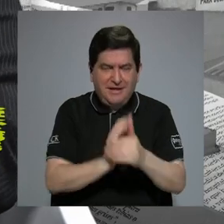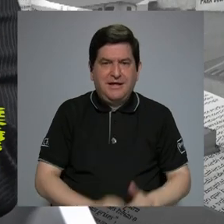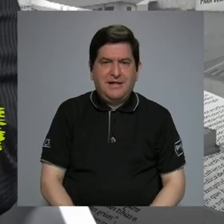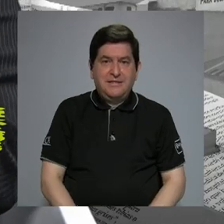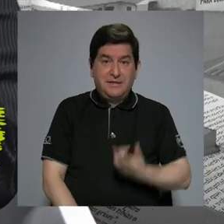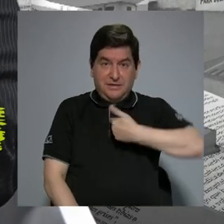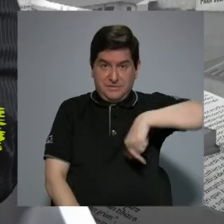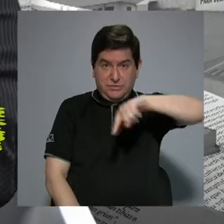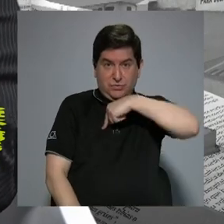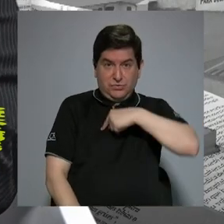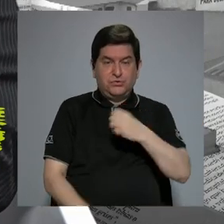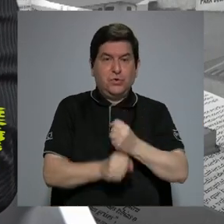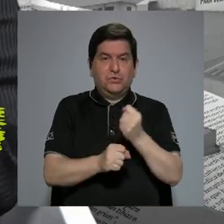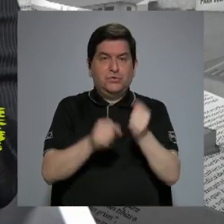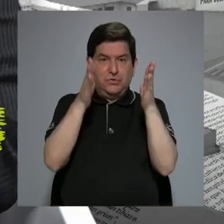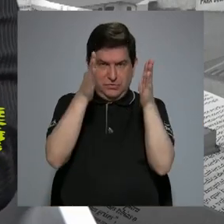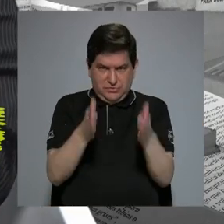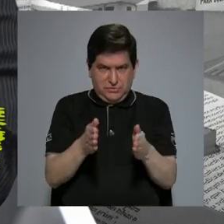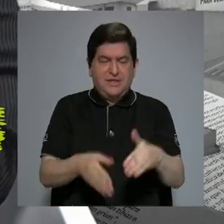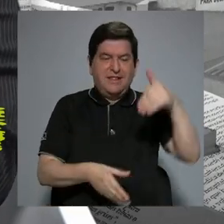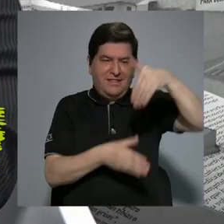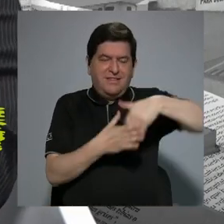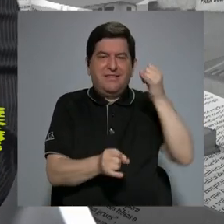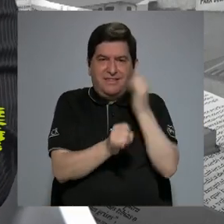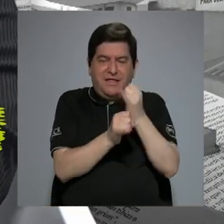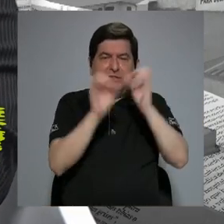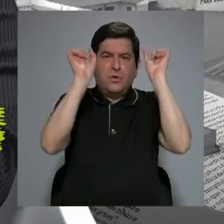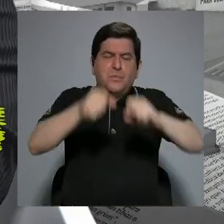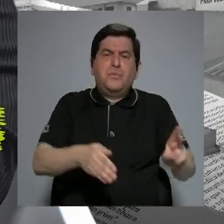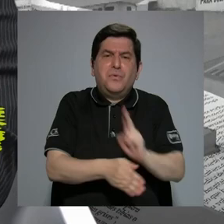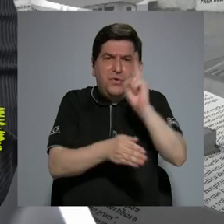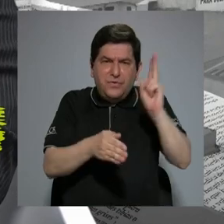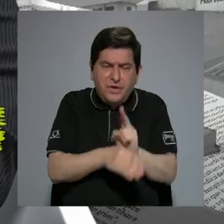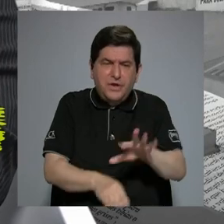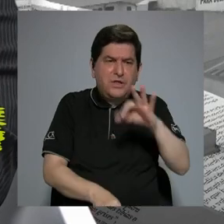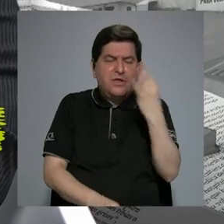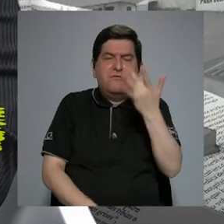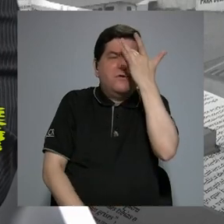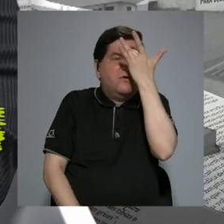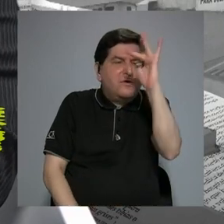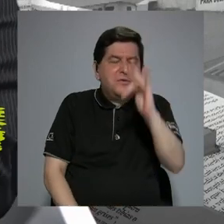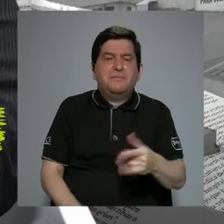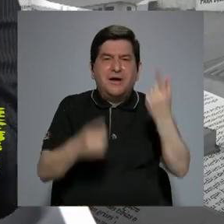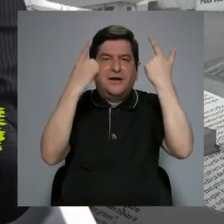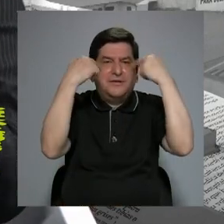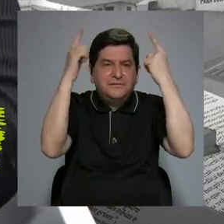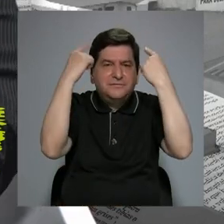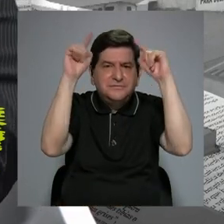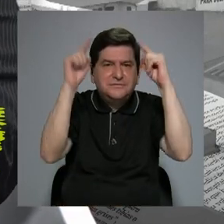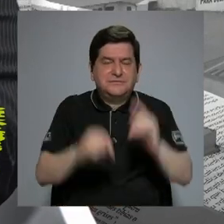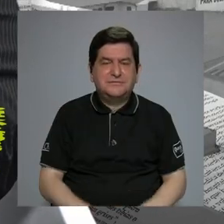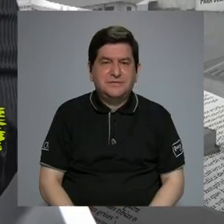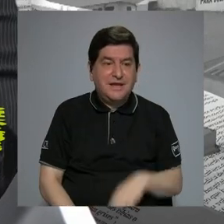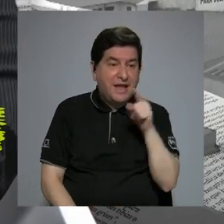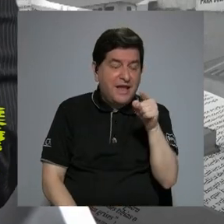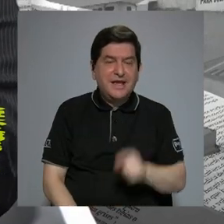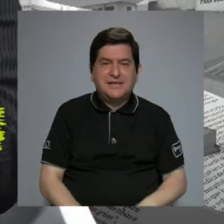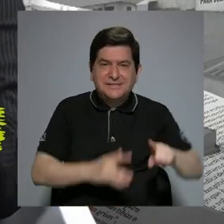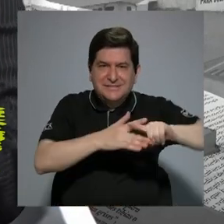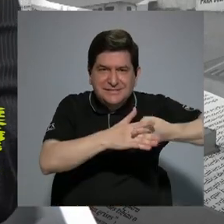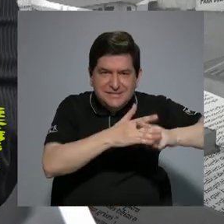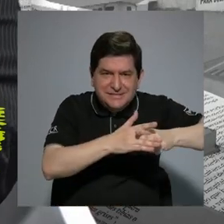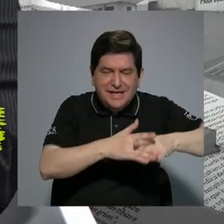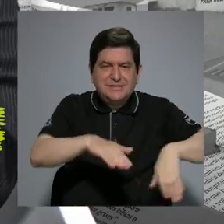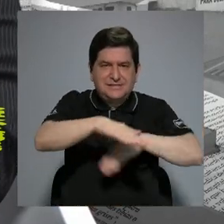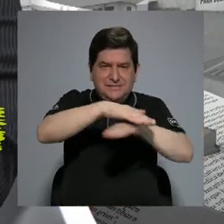de nosotros como trabajadores en la institución para poder utilizar de una manera inteligente y efectiva las herramientas